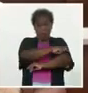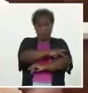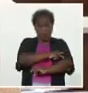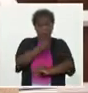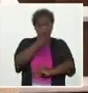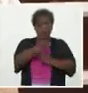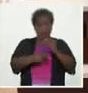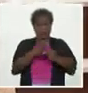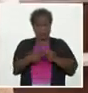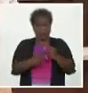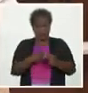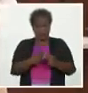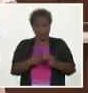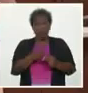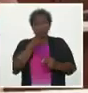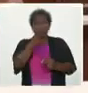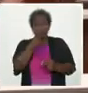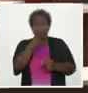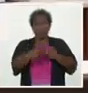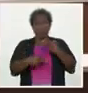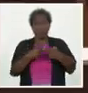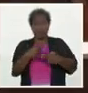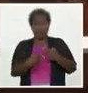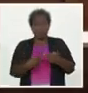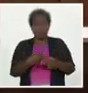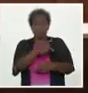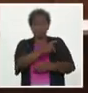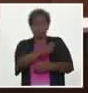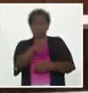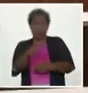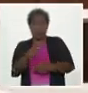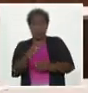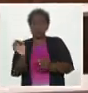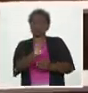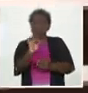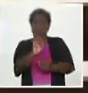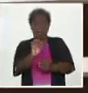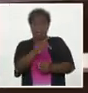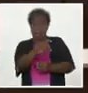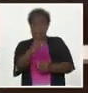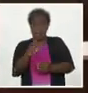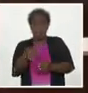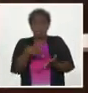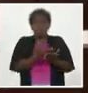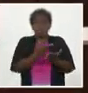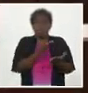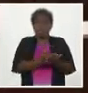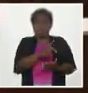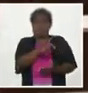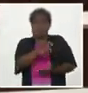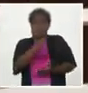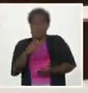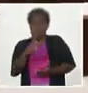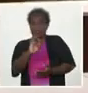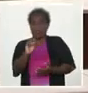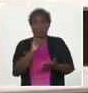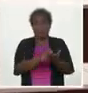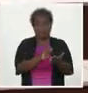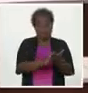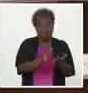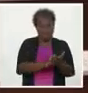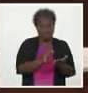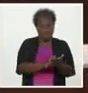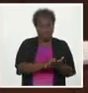hacer con candidatos vacunales, para ser más exactos, porque todavía no han sido registrados, con